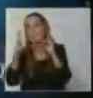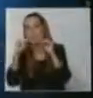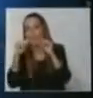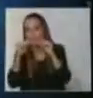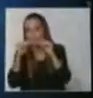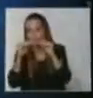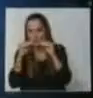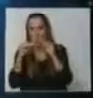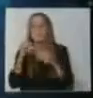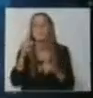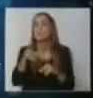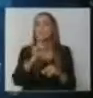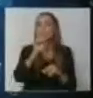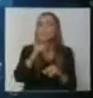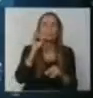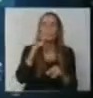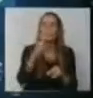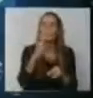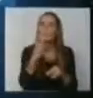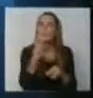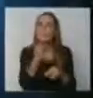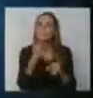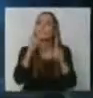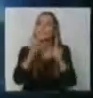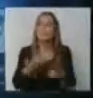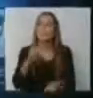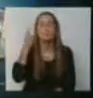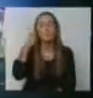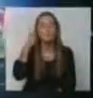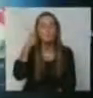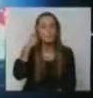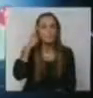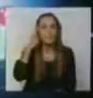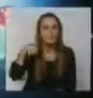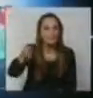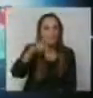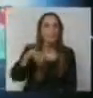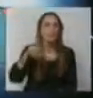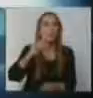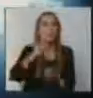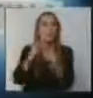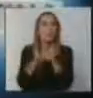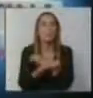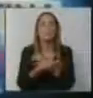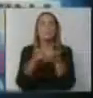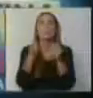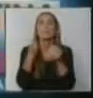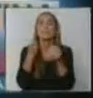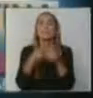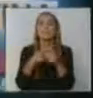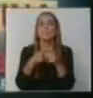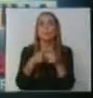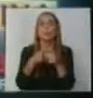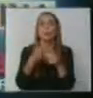año es que no es solamente energía eléctrica, sino que también se está hablando mucho del impacto que tiene en Argentina el consumo de